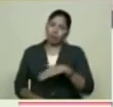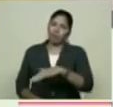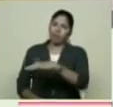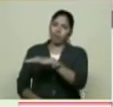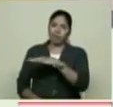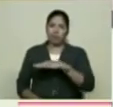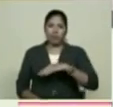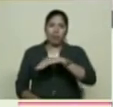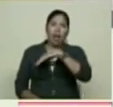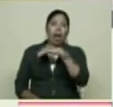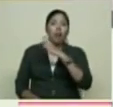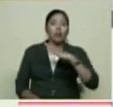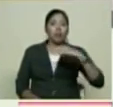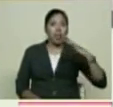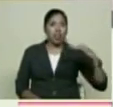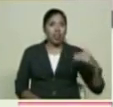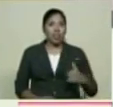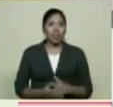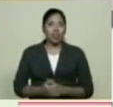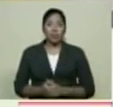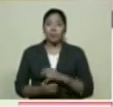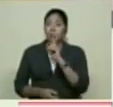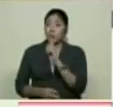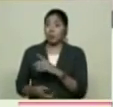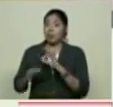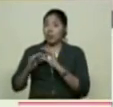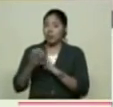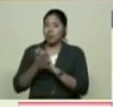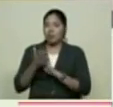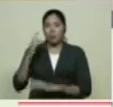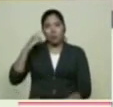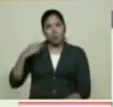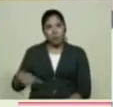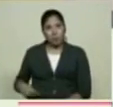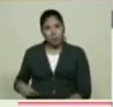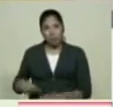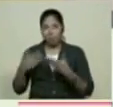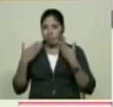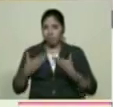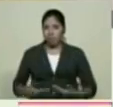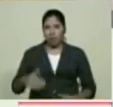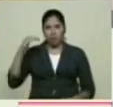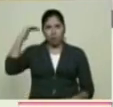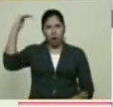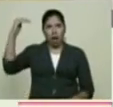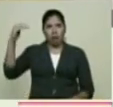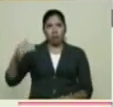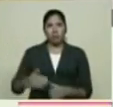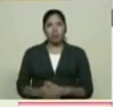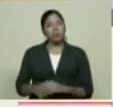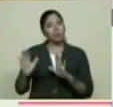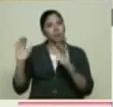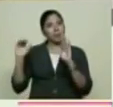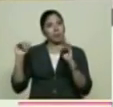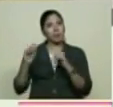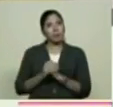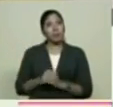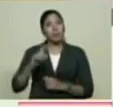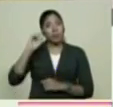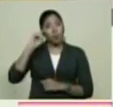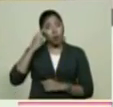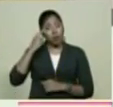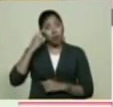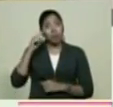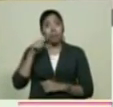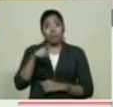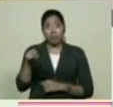como El Balcón de los Andes En nombre de Mabel Martínez Nuestro interprete De lengua de señas Este servidor Carlos González Marichek Se despide Recordándoles que estaremos Con